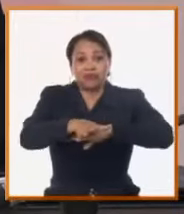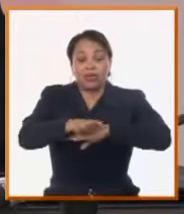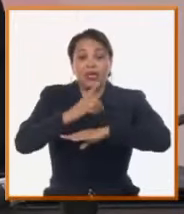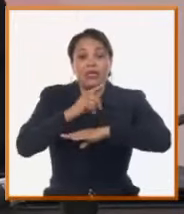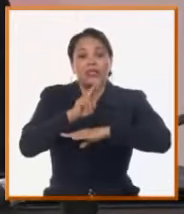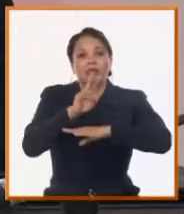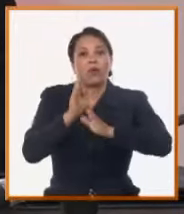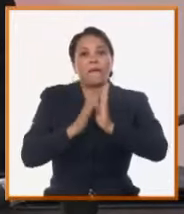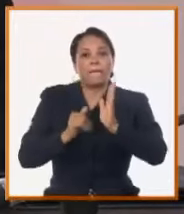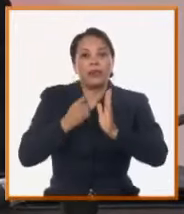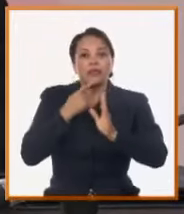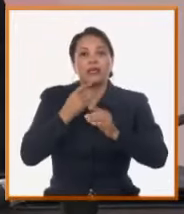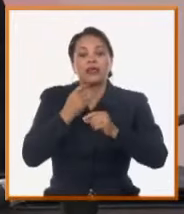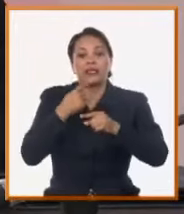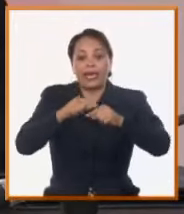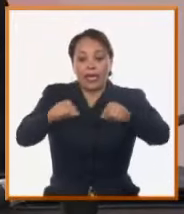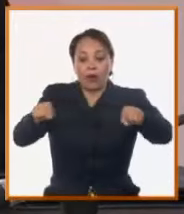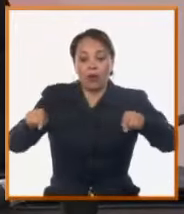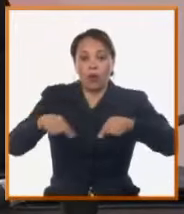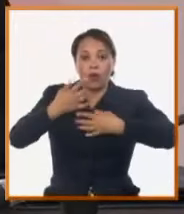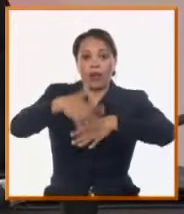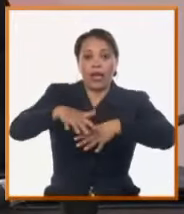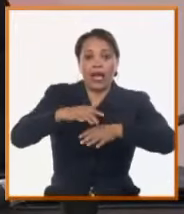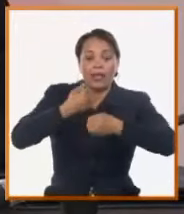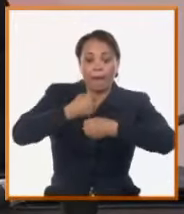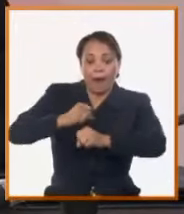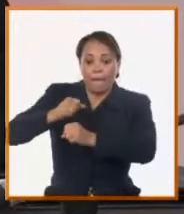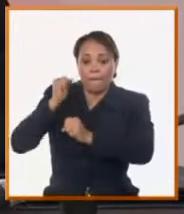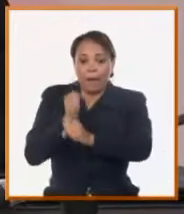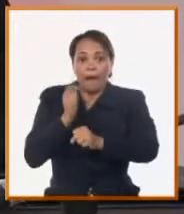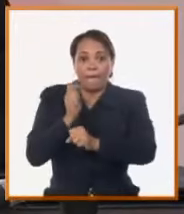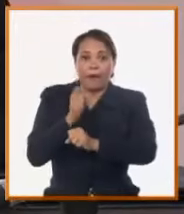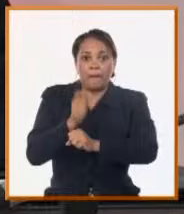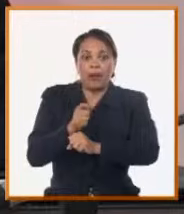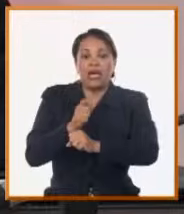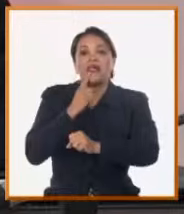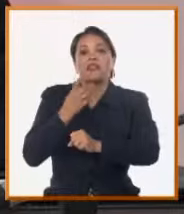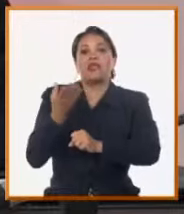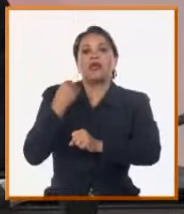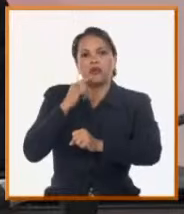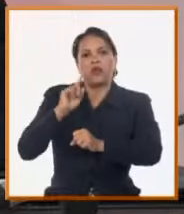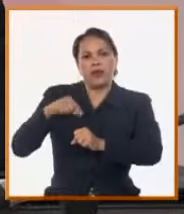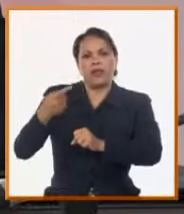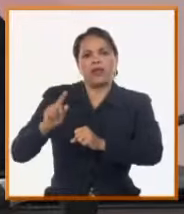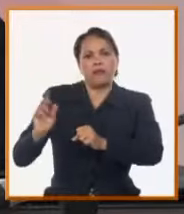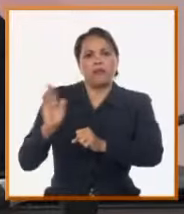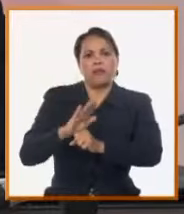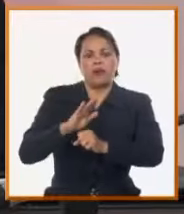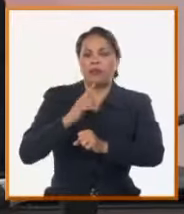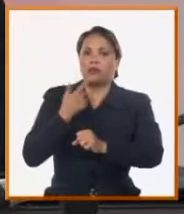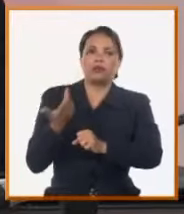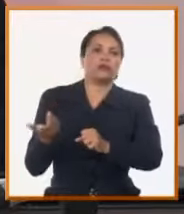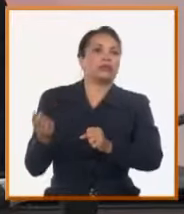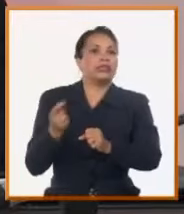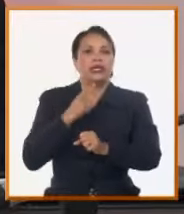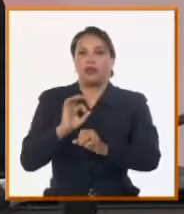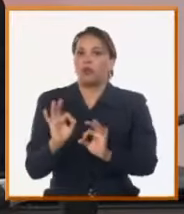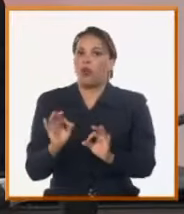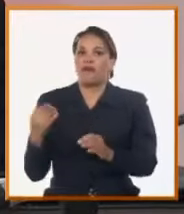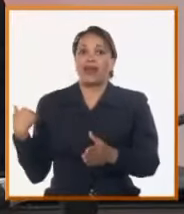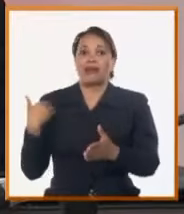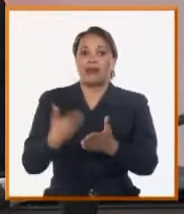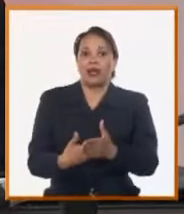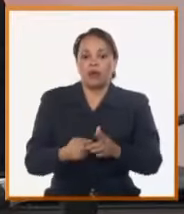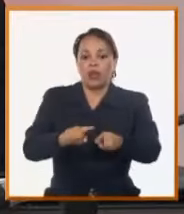desde hace dos meses abrieron el hueco y dijeron que volverían al día siguiente. Pasó el tiempo y el hueco está en la entrada de mi garaje. Y fui a la